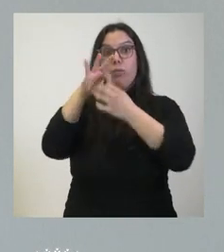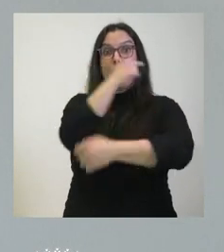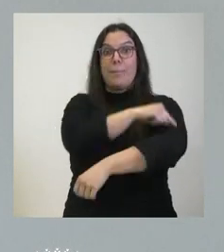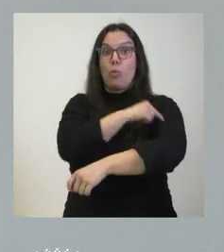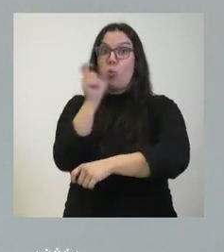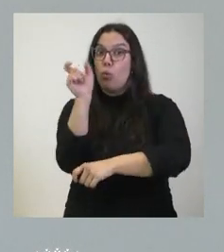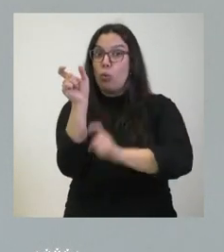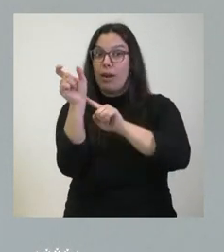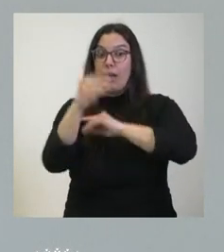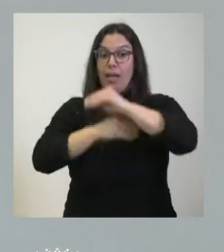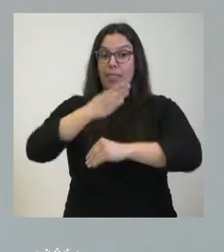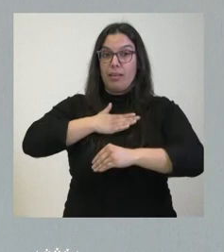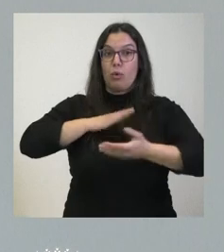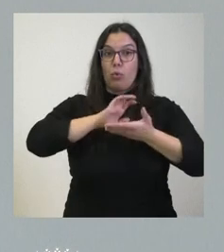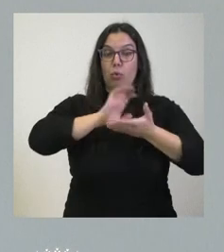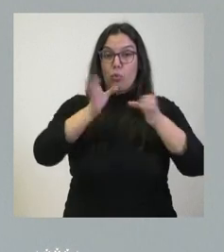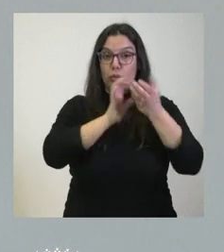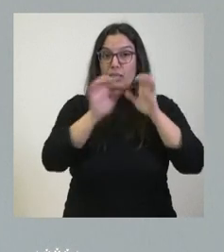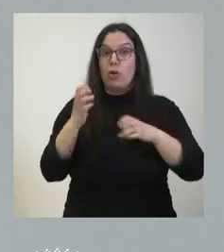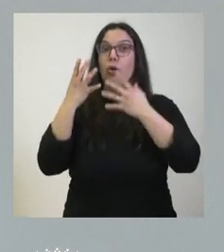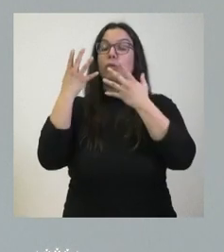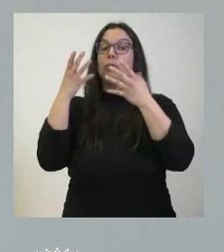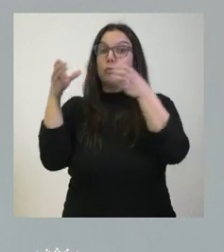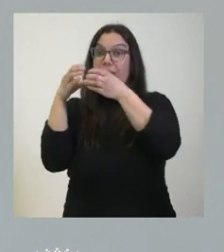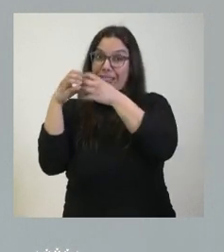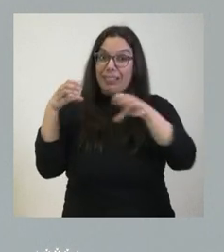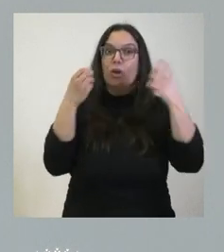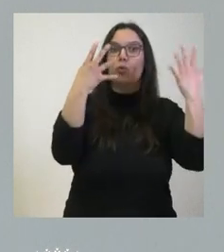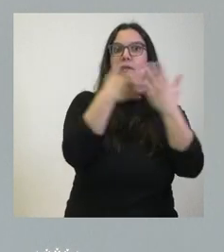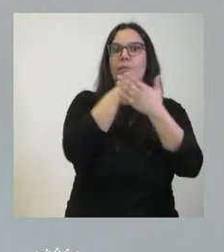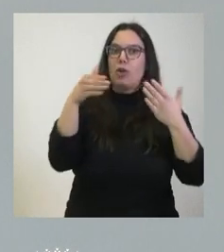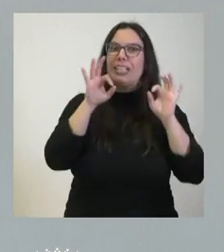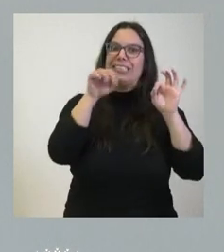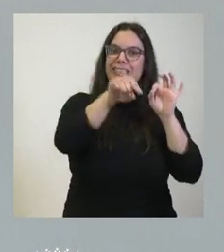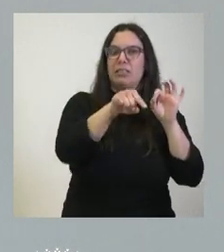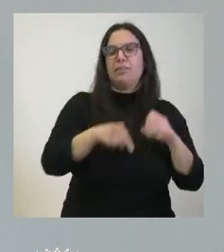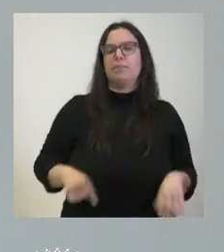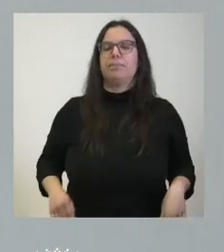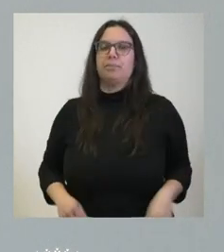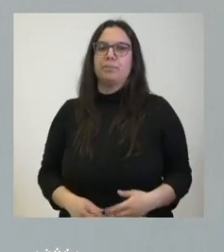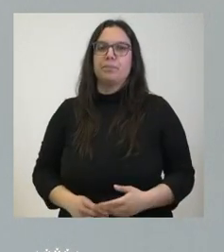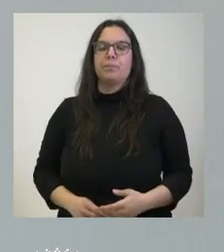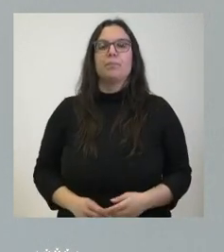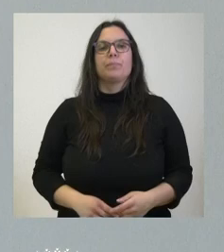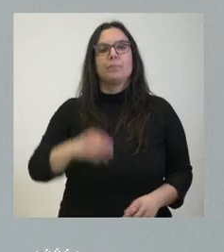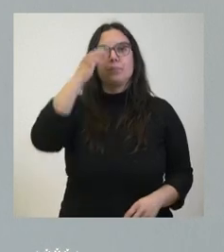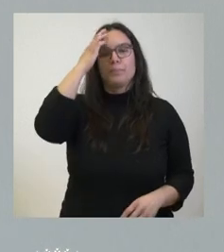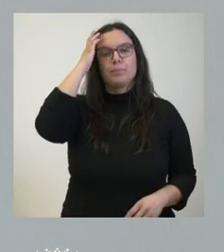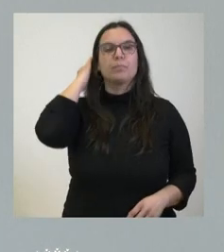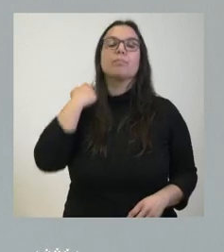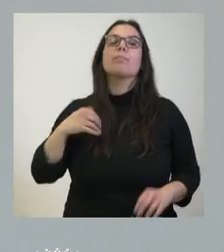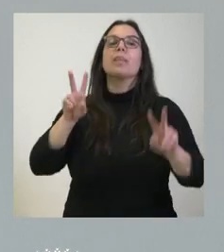por parte de la Junta de Castilla y León 9 millones es por lo que traemos aquí este expediente y esta vez no dañada en segundo lugar